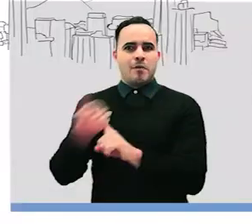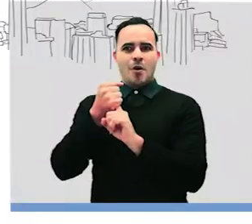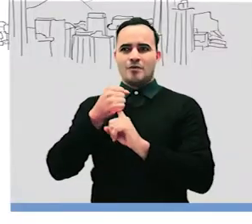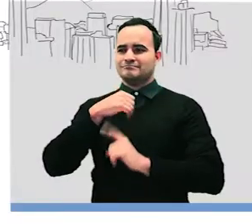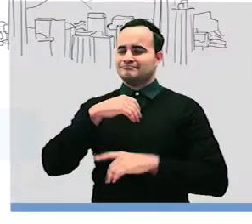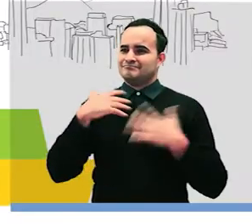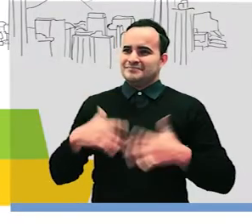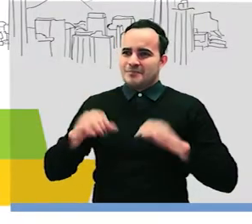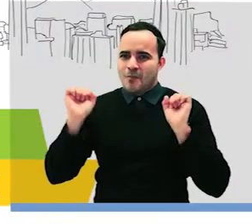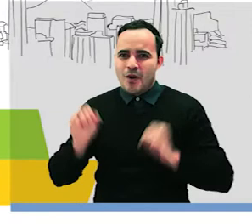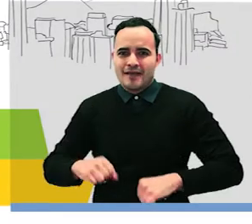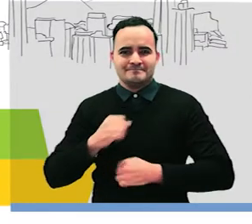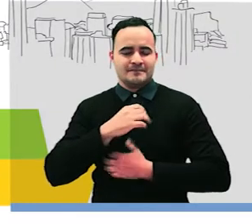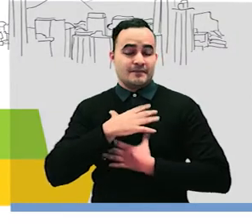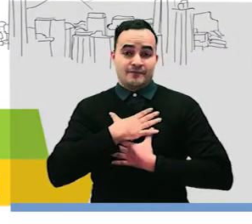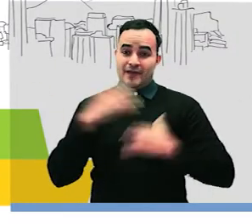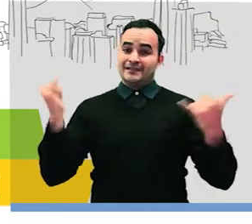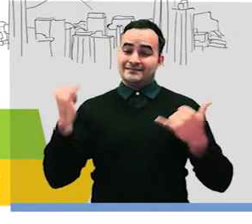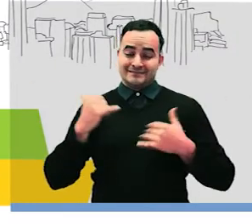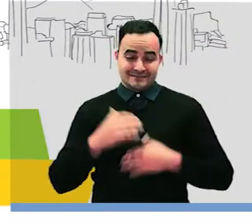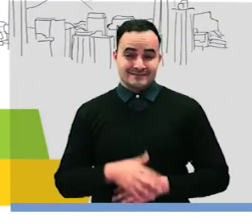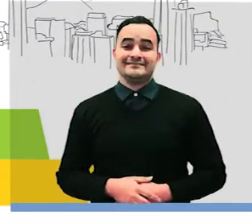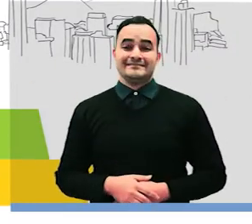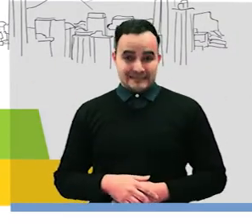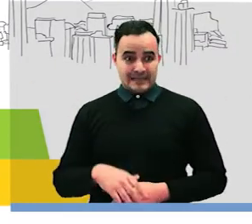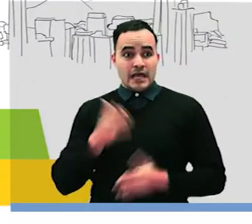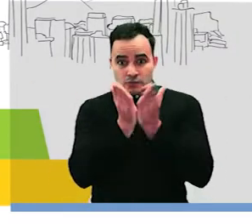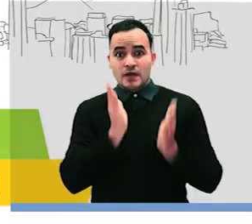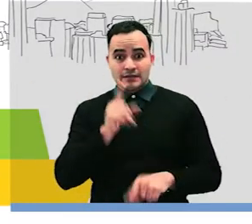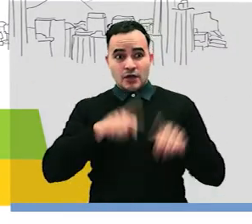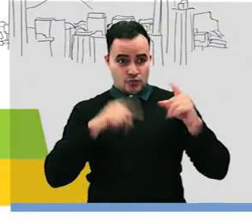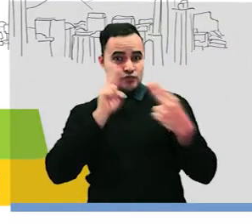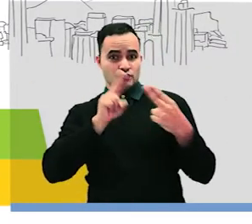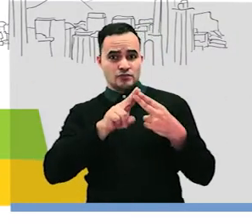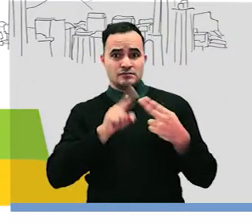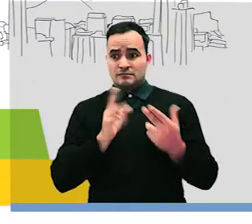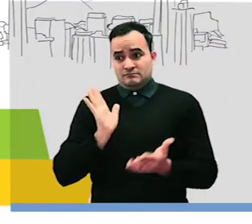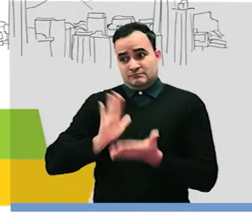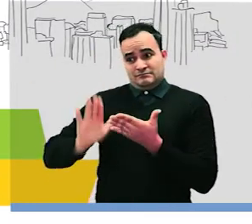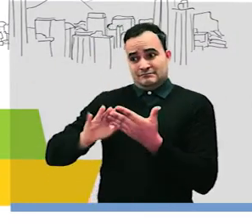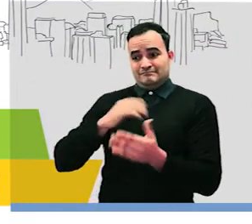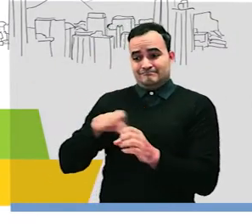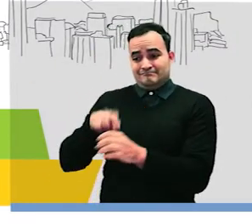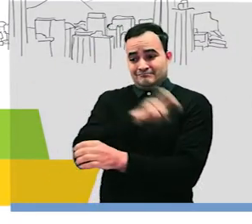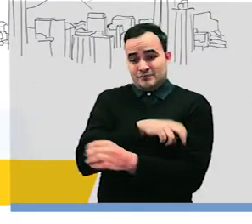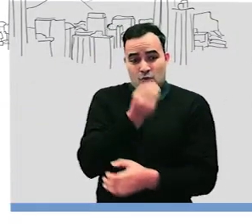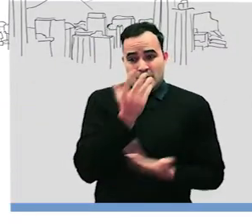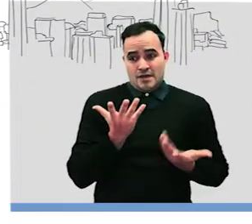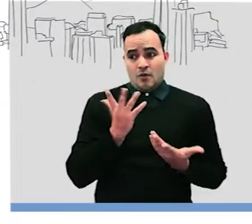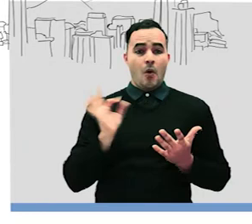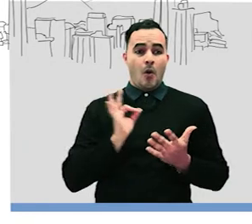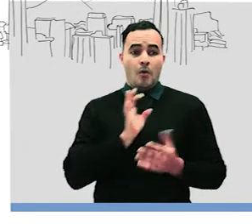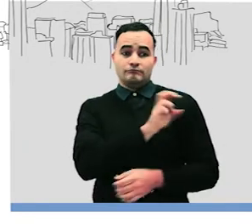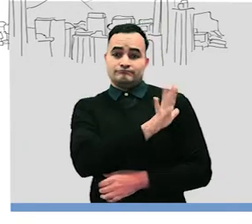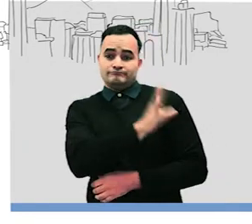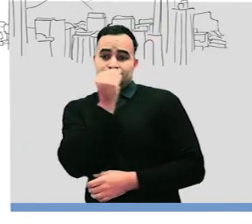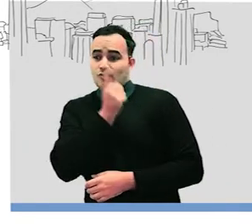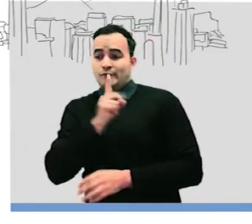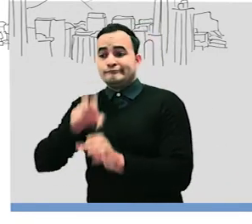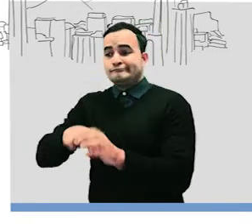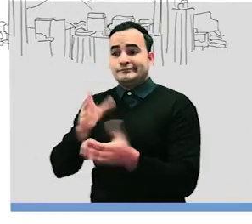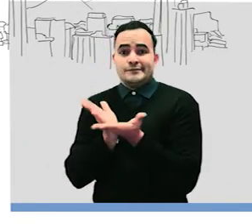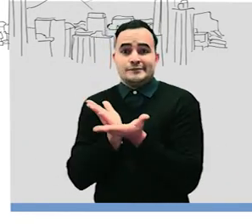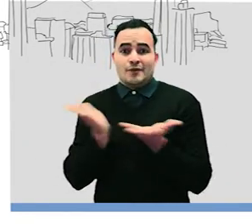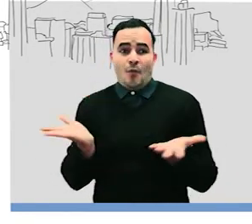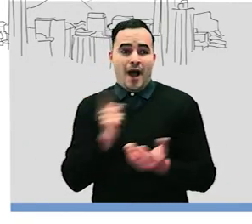logro, una felicidad inmensa porque muchos estudiantes en ese momento pensaban en comer o estudiar y